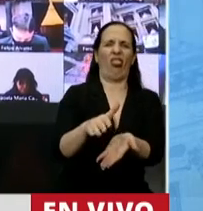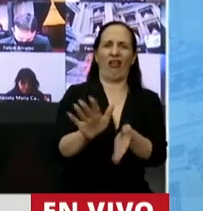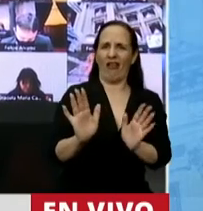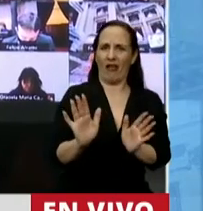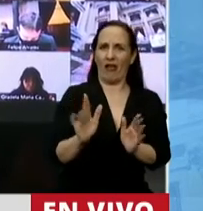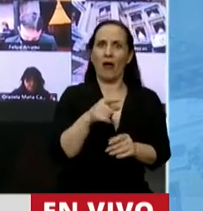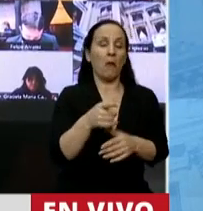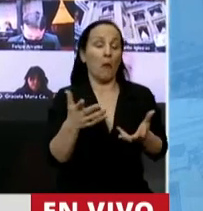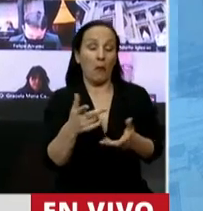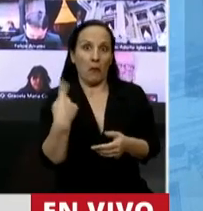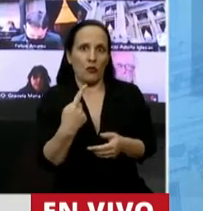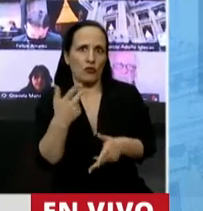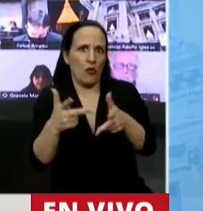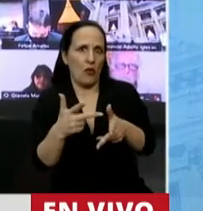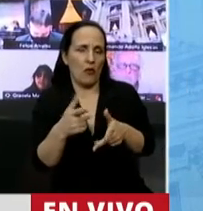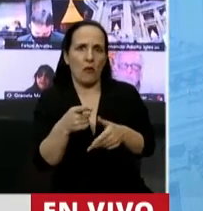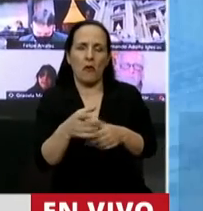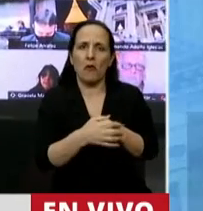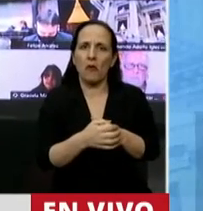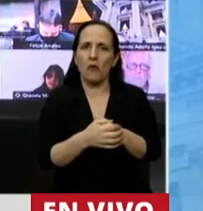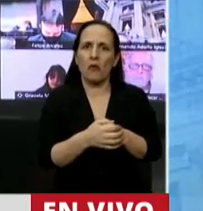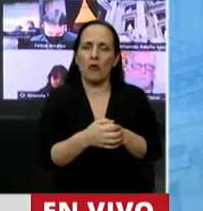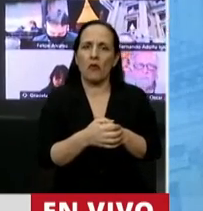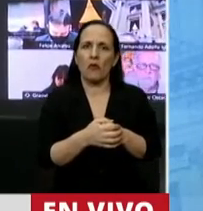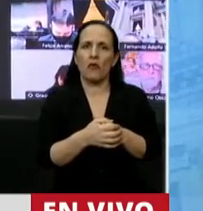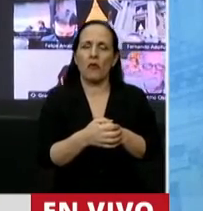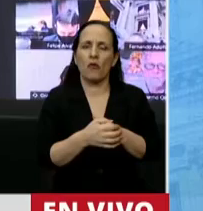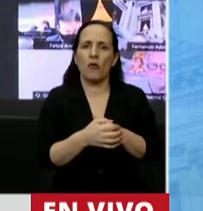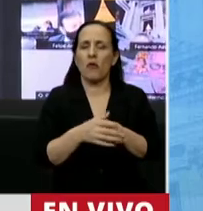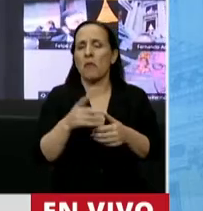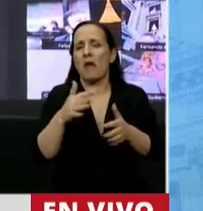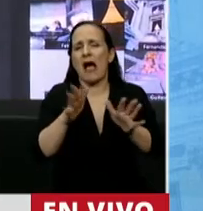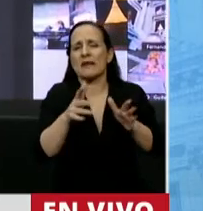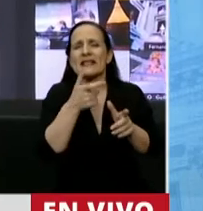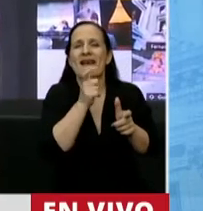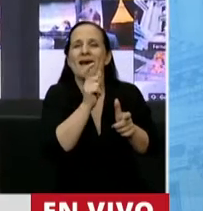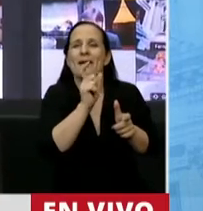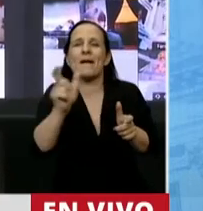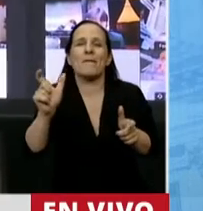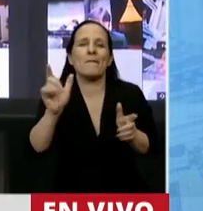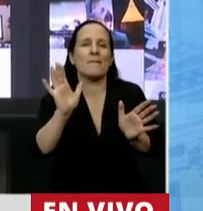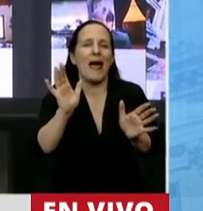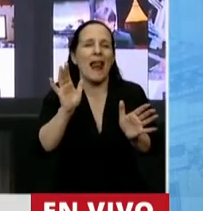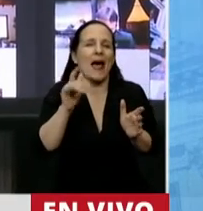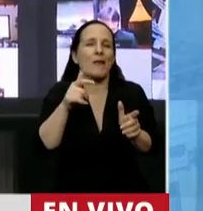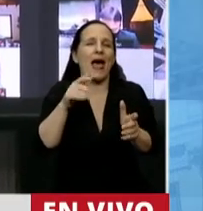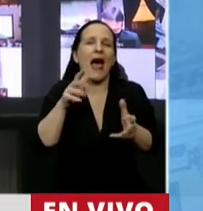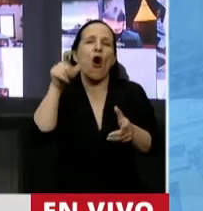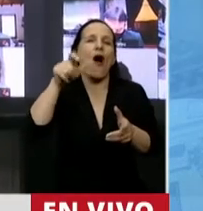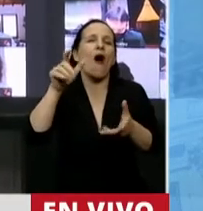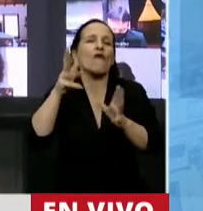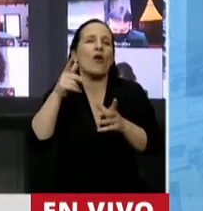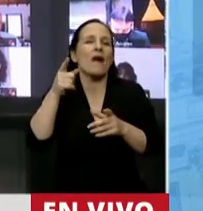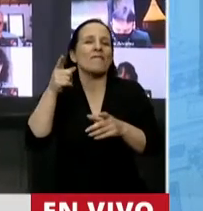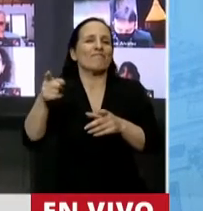referimos despectivamente y con adjetivos absolutamente impropios al presidente de la